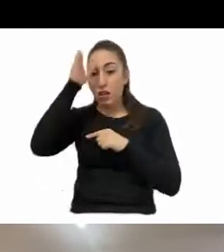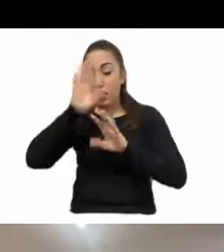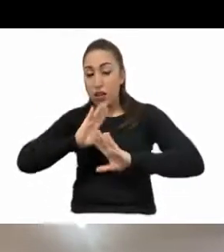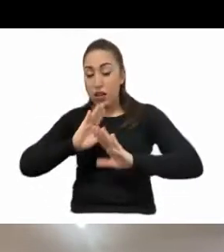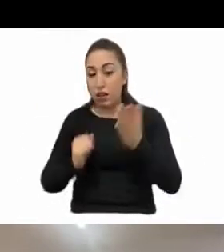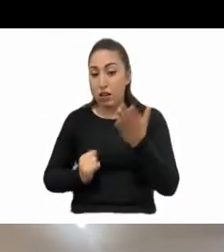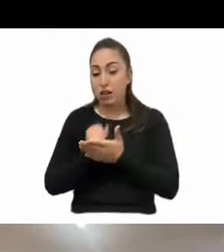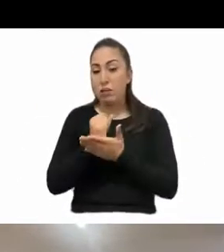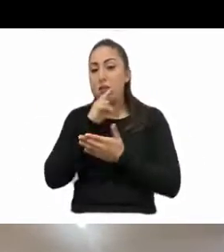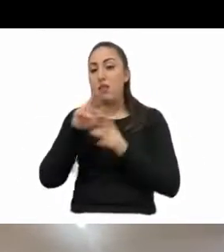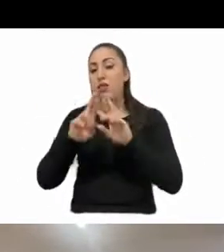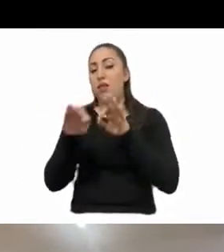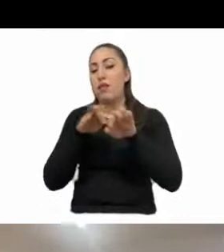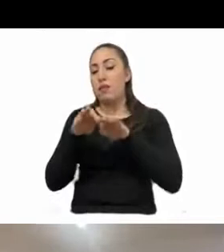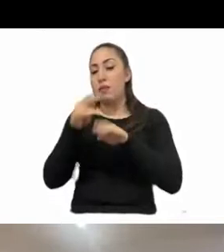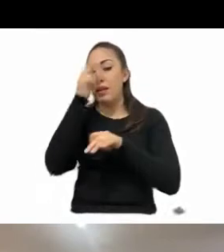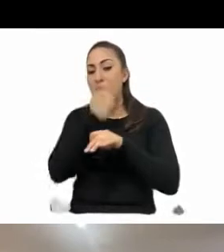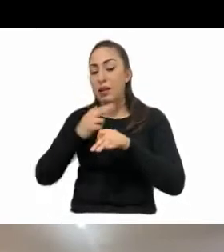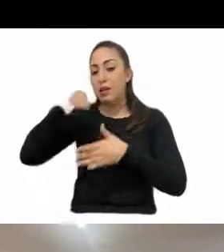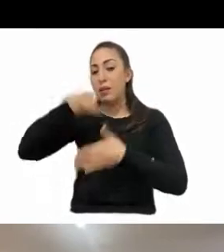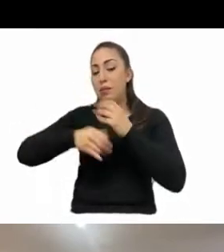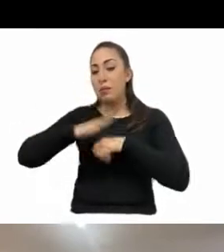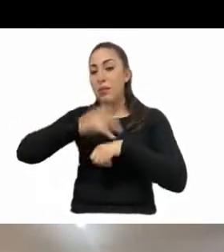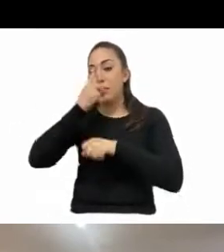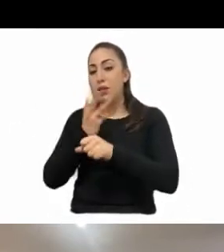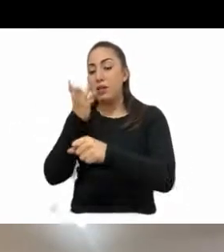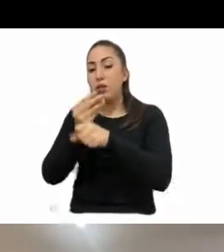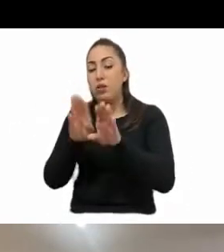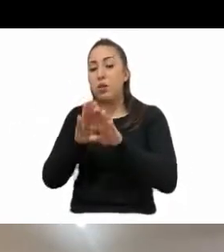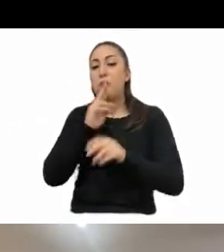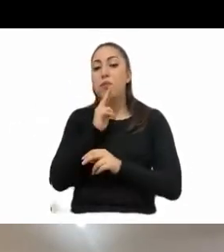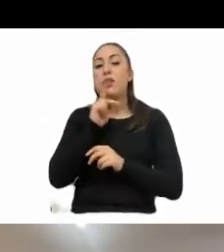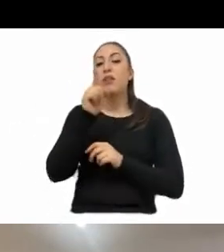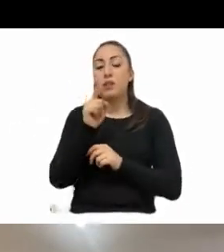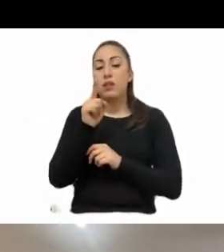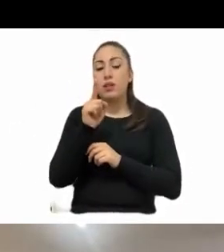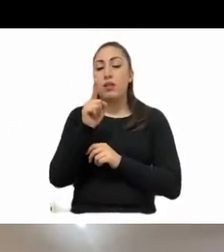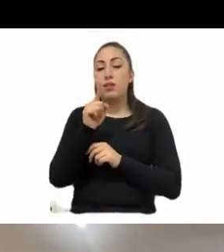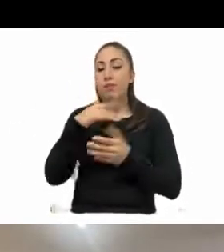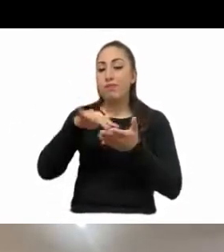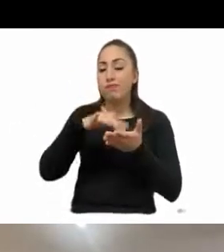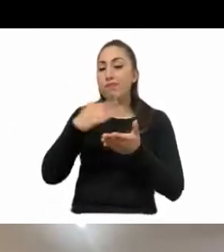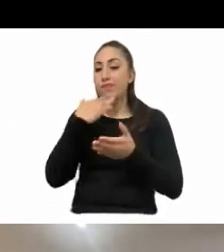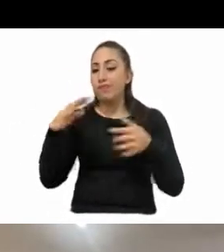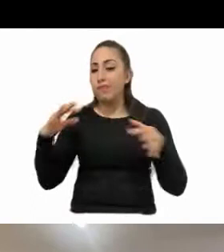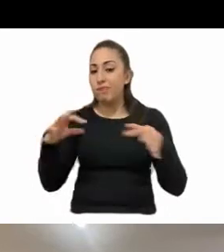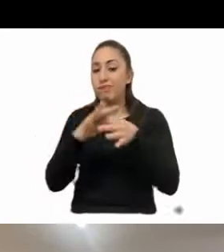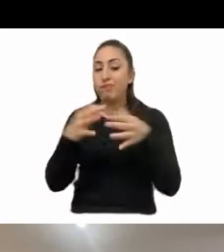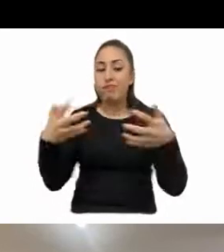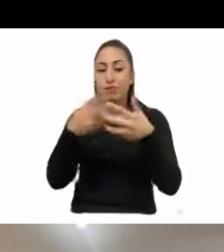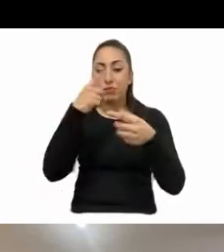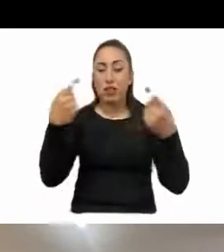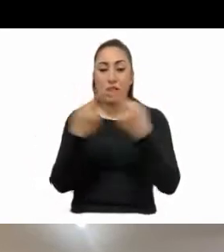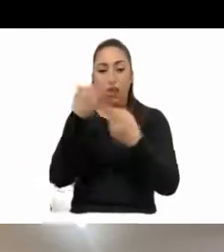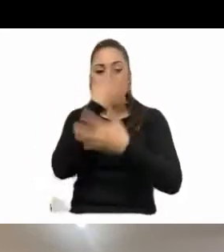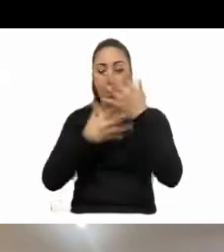hacer un trabajo de una revisión de cómo podríamos nosotros buscar una redacción ad hoc que recogiera